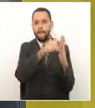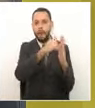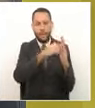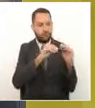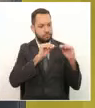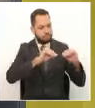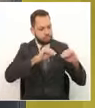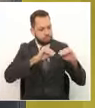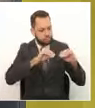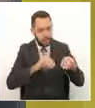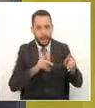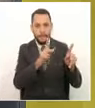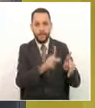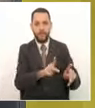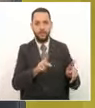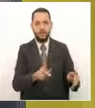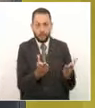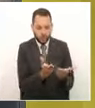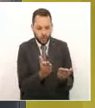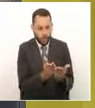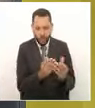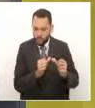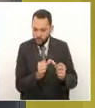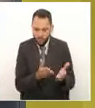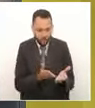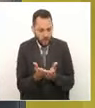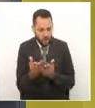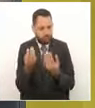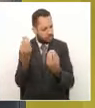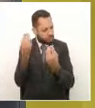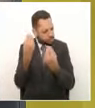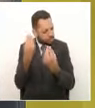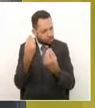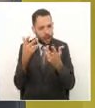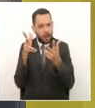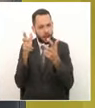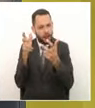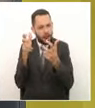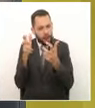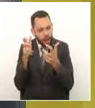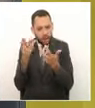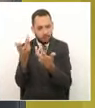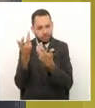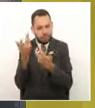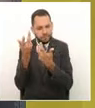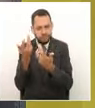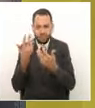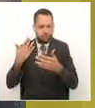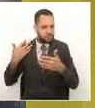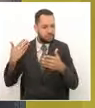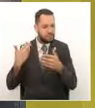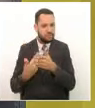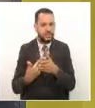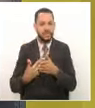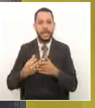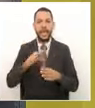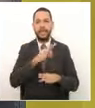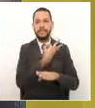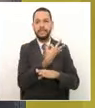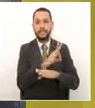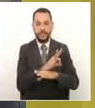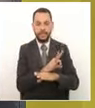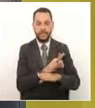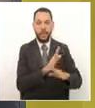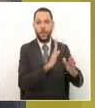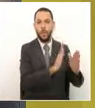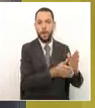que los estudiantes continúen con su proceso de formación académica. A la fecha se han emitido 13 bloques de programas